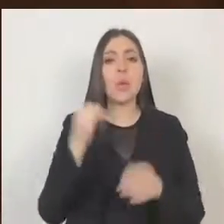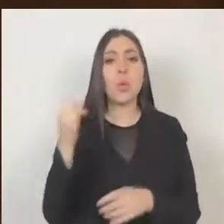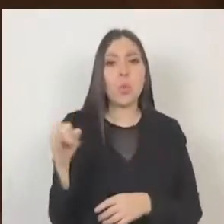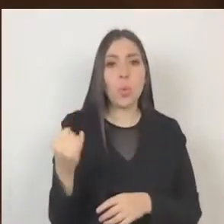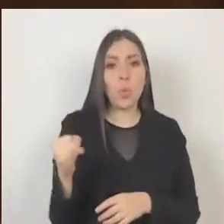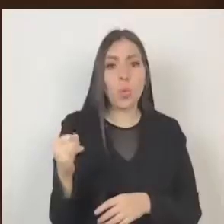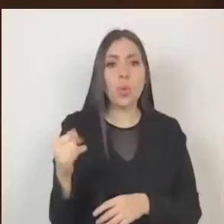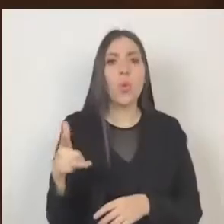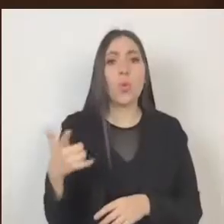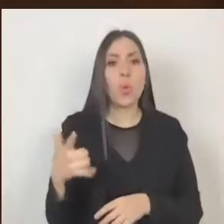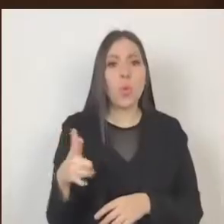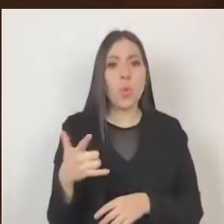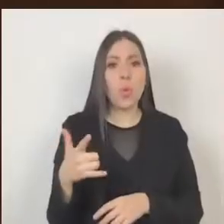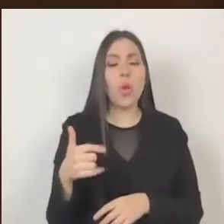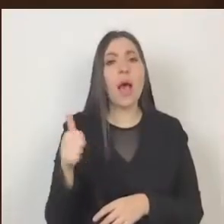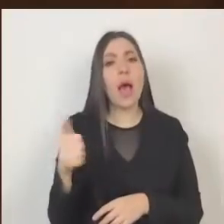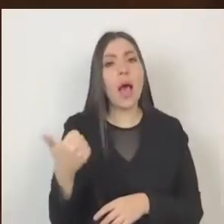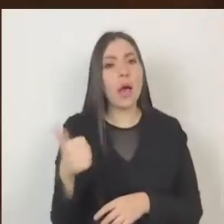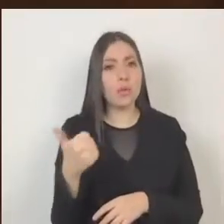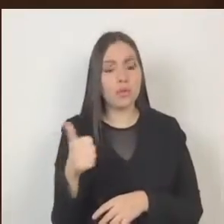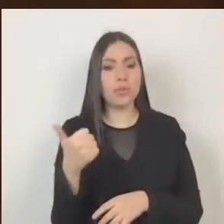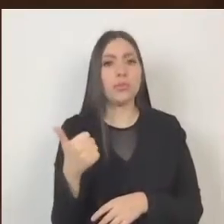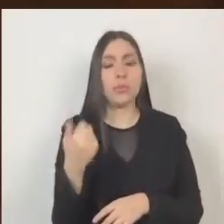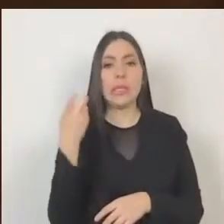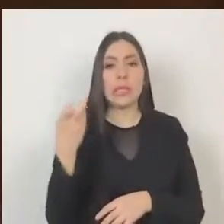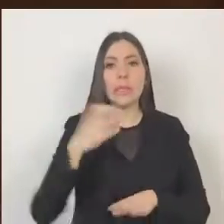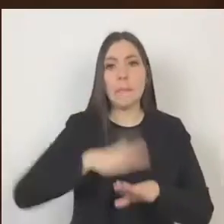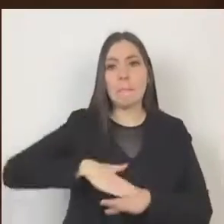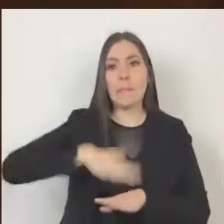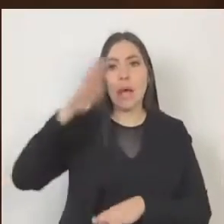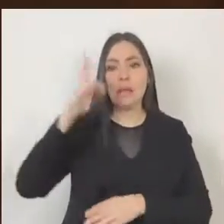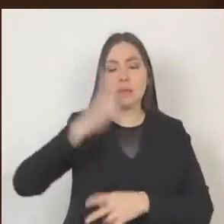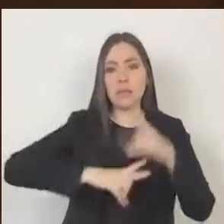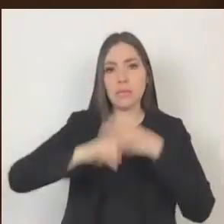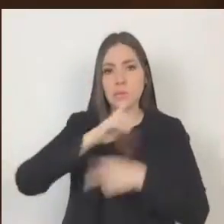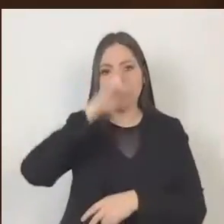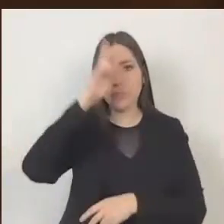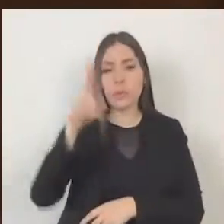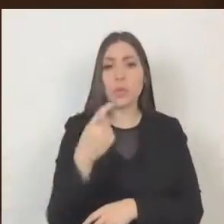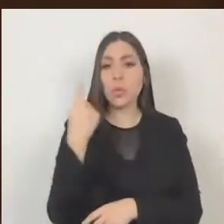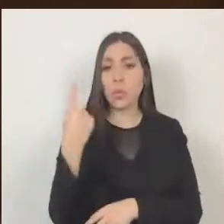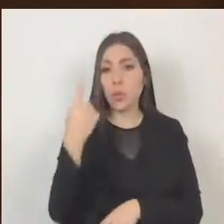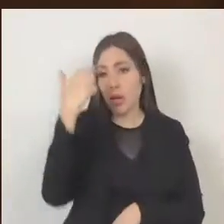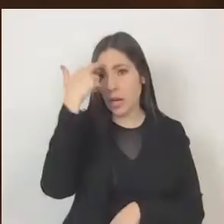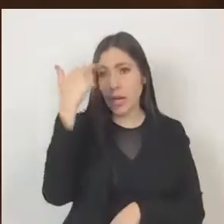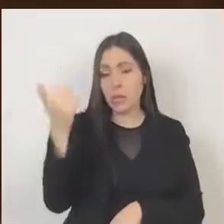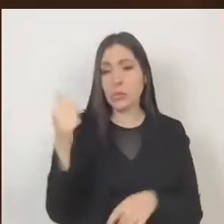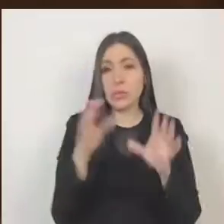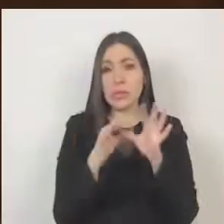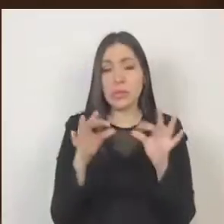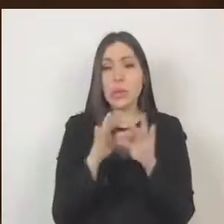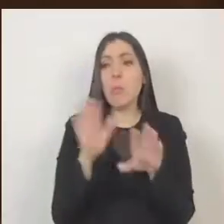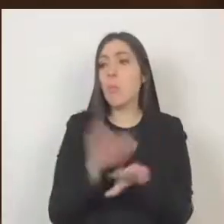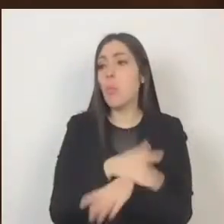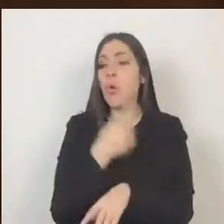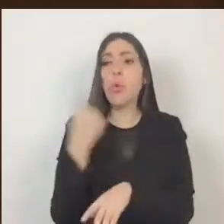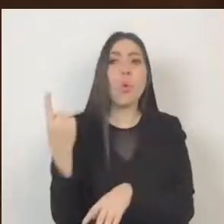agosto, en los que la ocurrencia fue mayor. Una de las causas que puede explicar este incremento